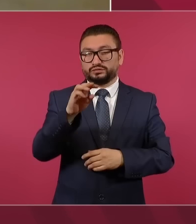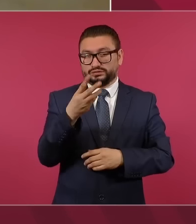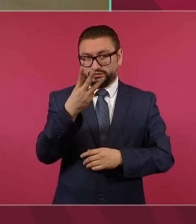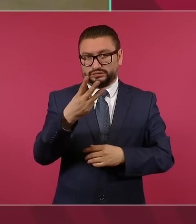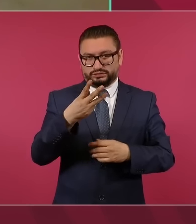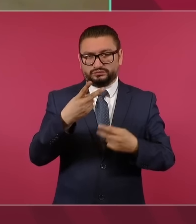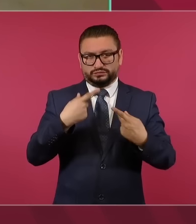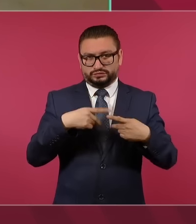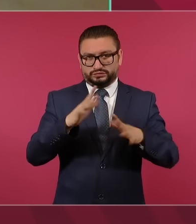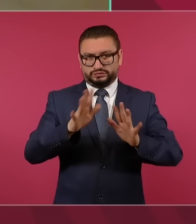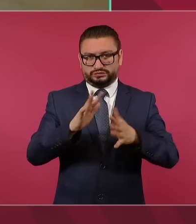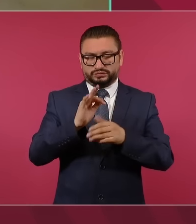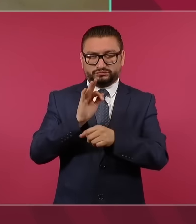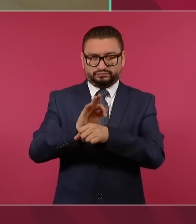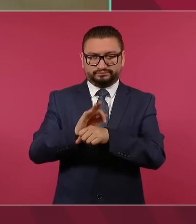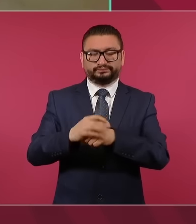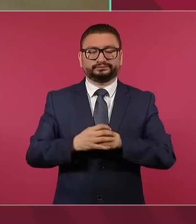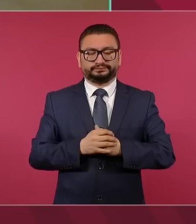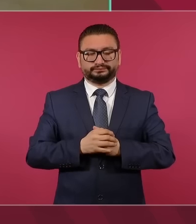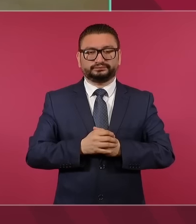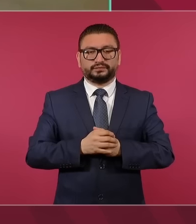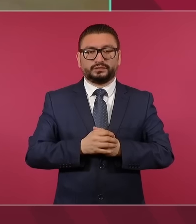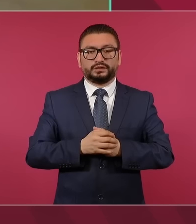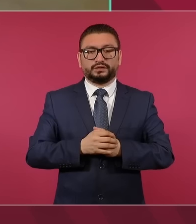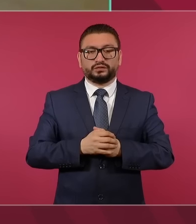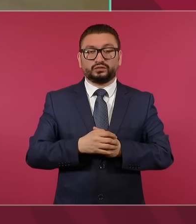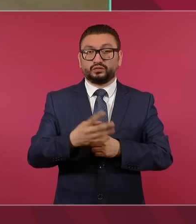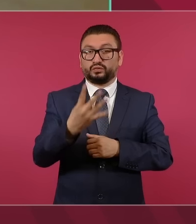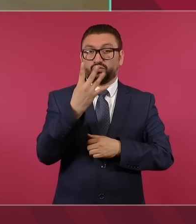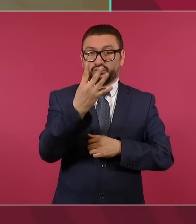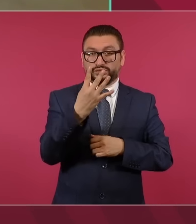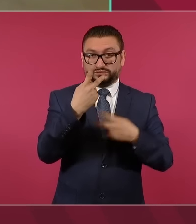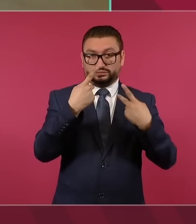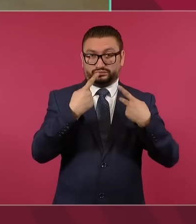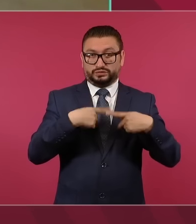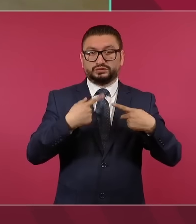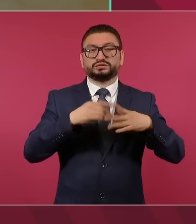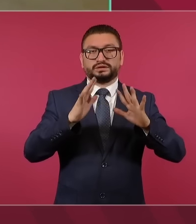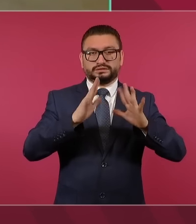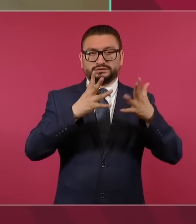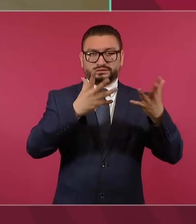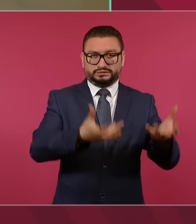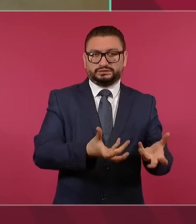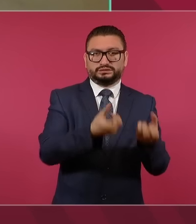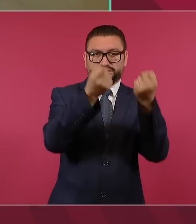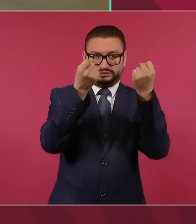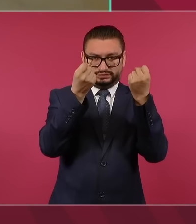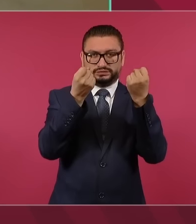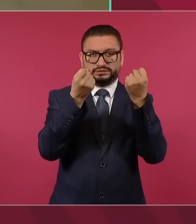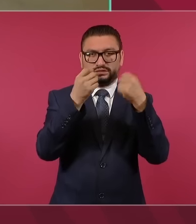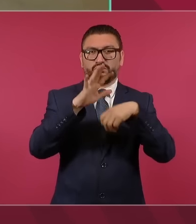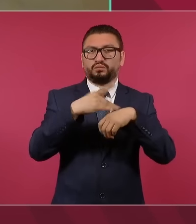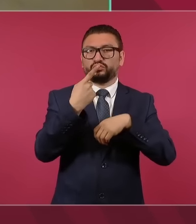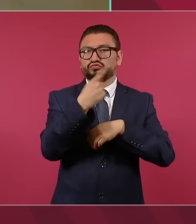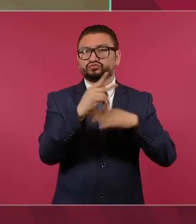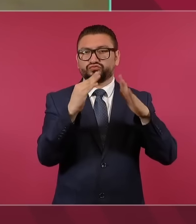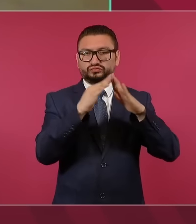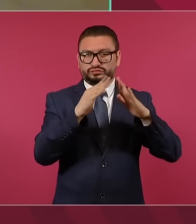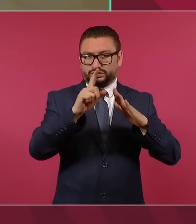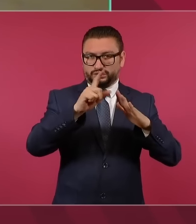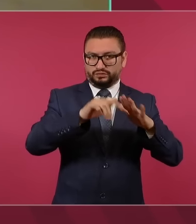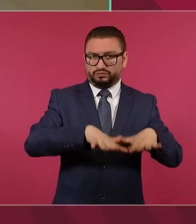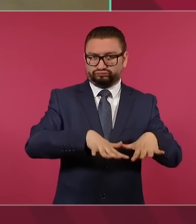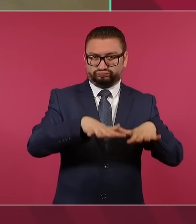personas refugiadas. Tenemos 4 personas que fueron rescatadas porque en su casa